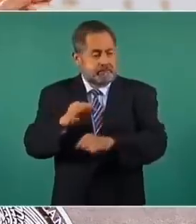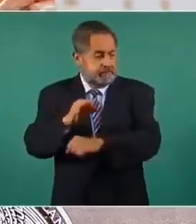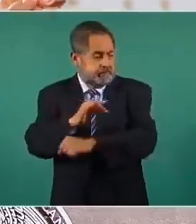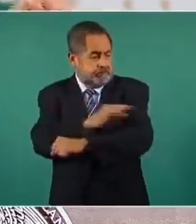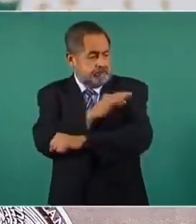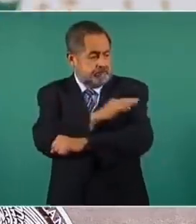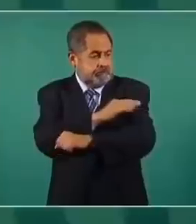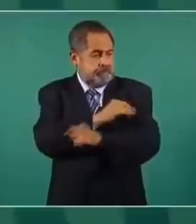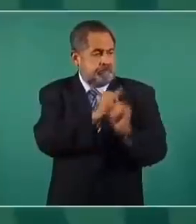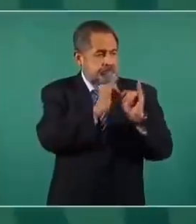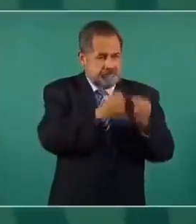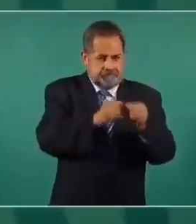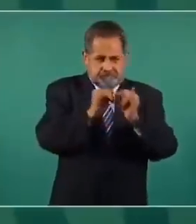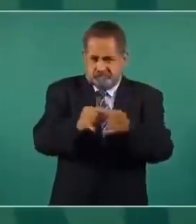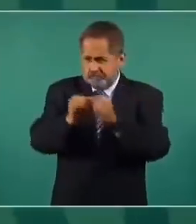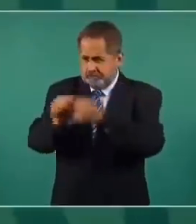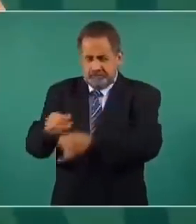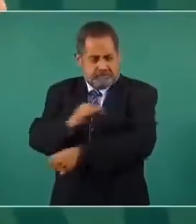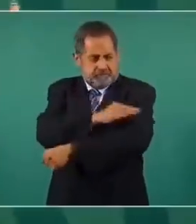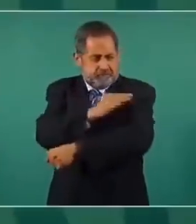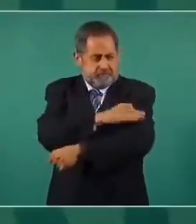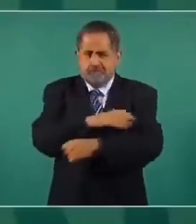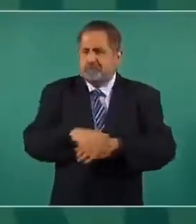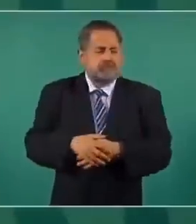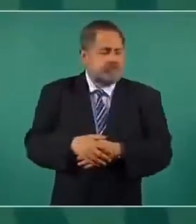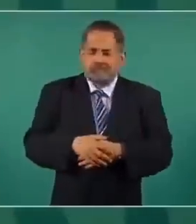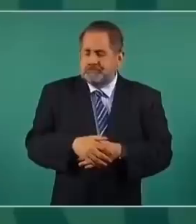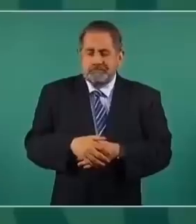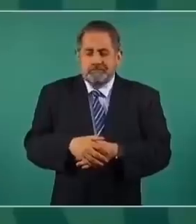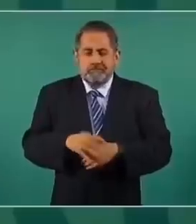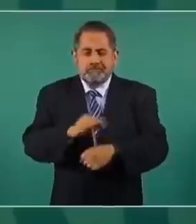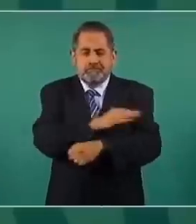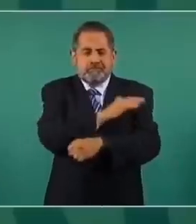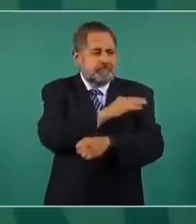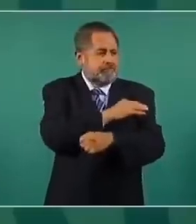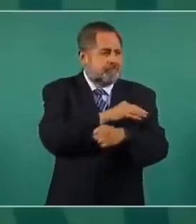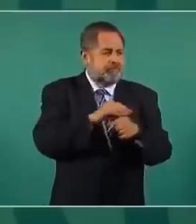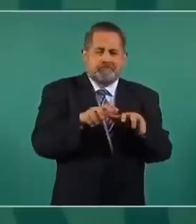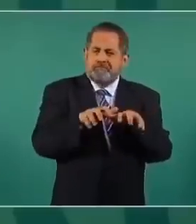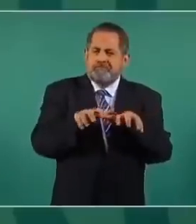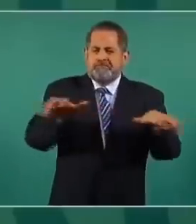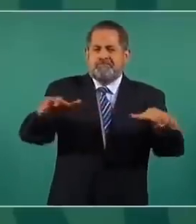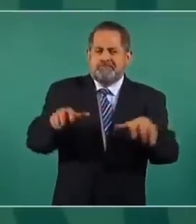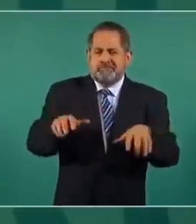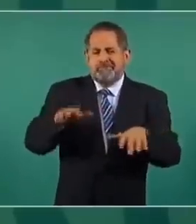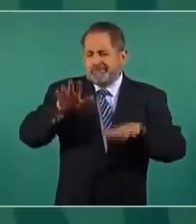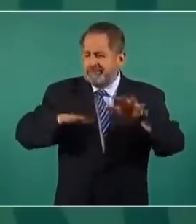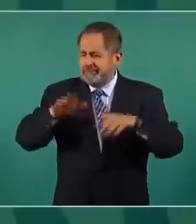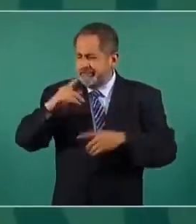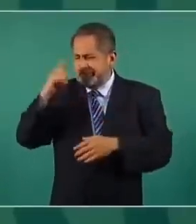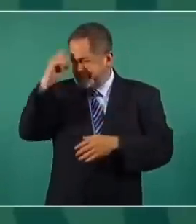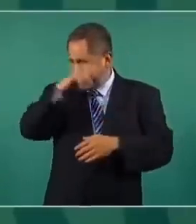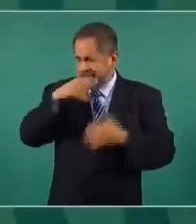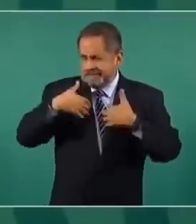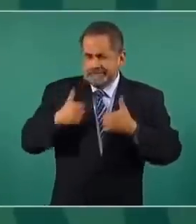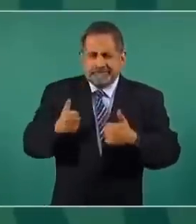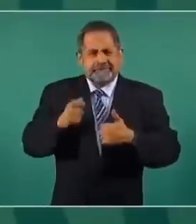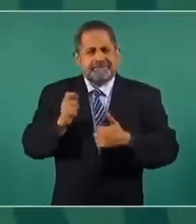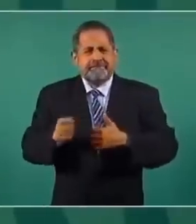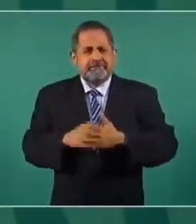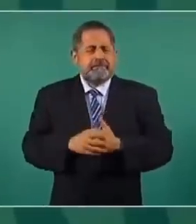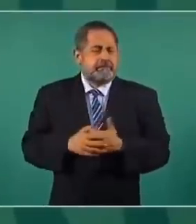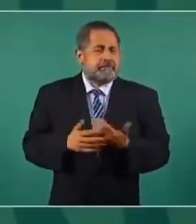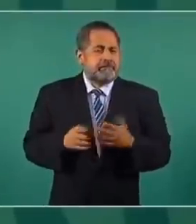protección individual, sino la protección poblacional. Sé que esto a veces es difícil de entender cómo